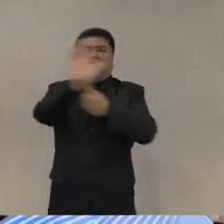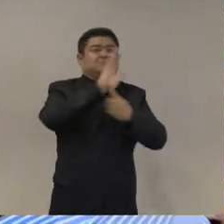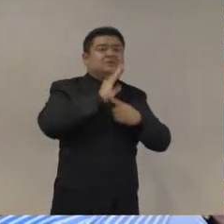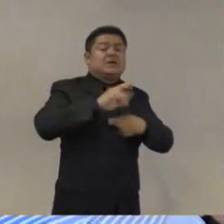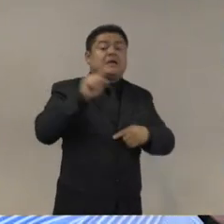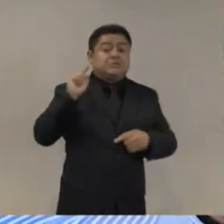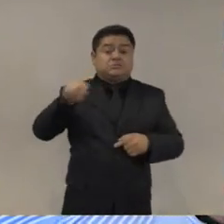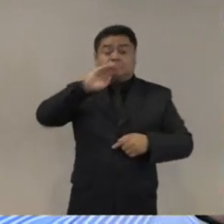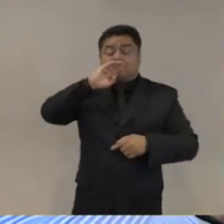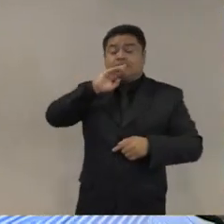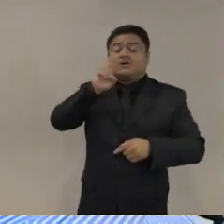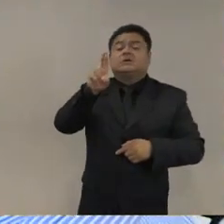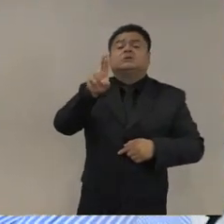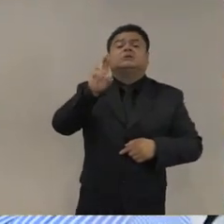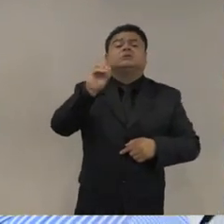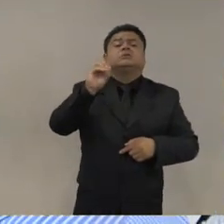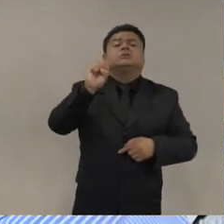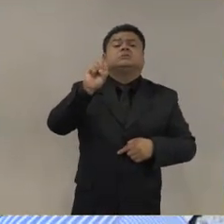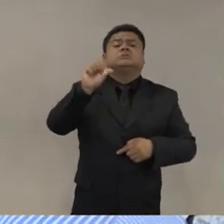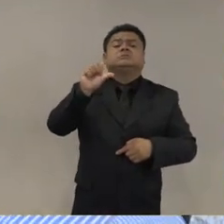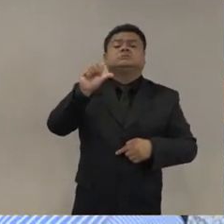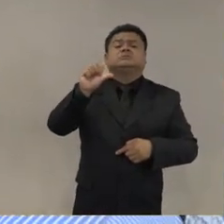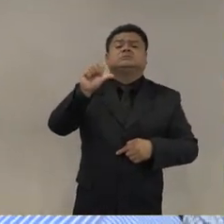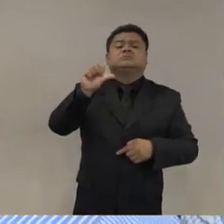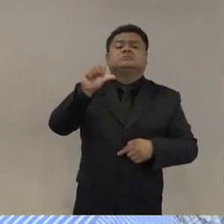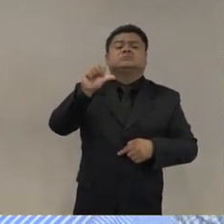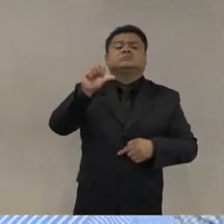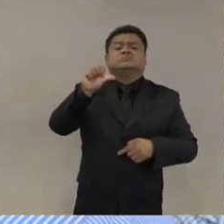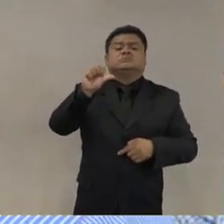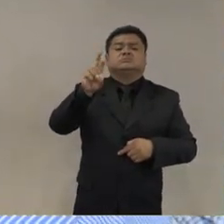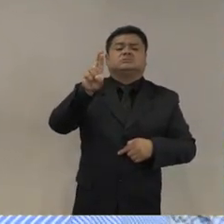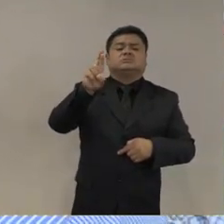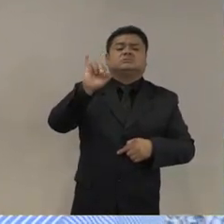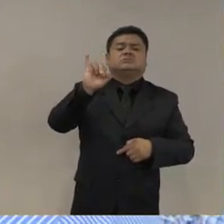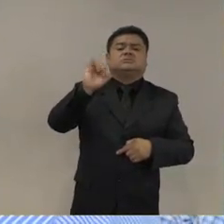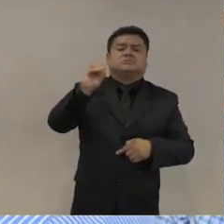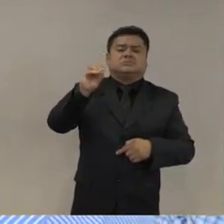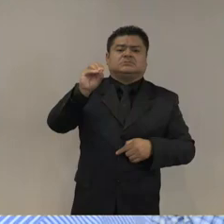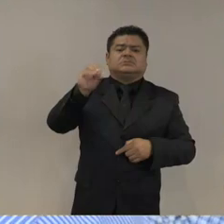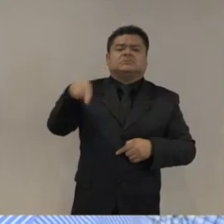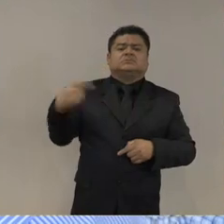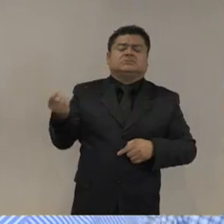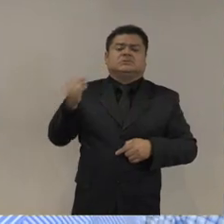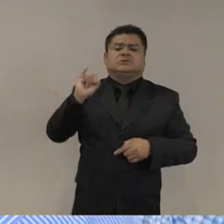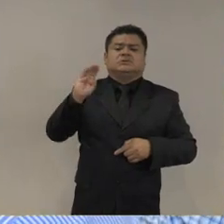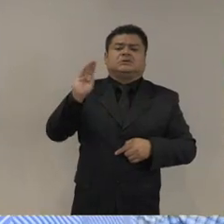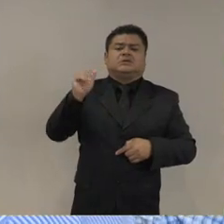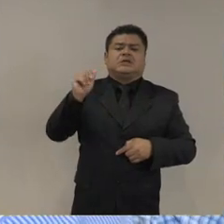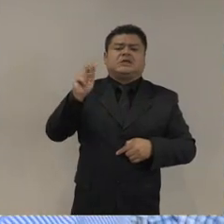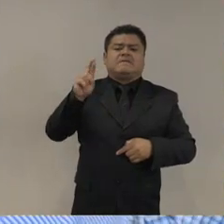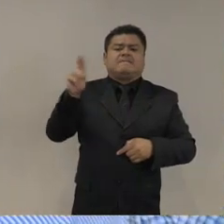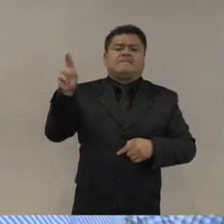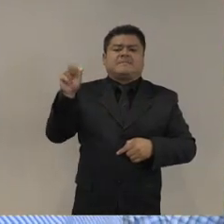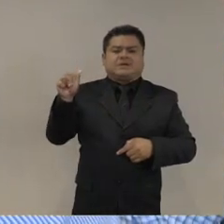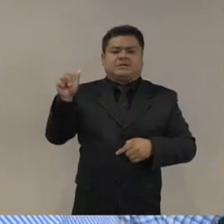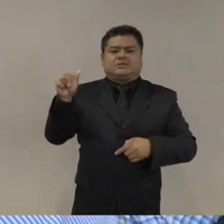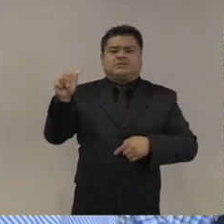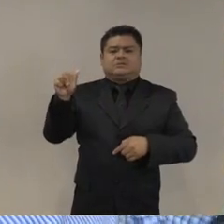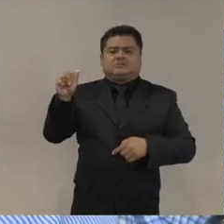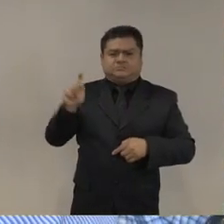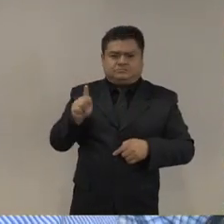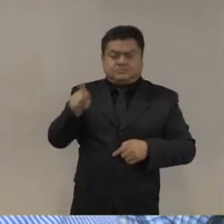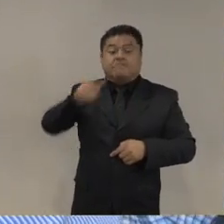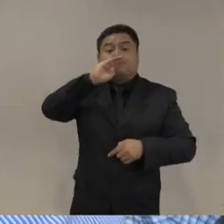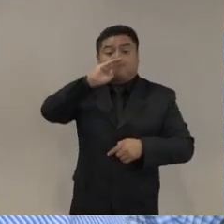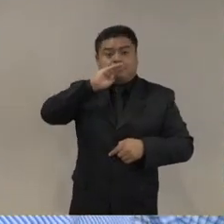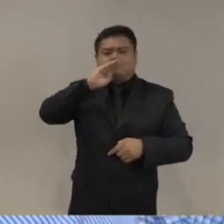Doña Rosario Ibarra de Piedra, que junto con Celia Piedra Nájera, una guerrerense que además no era